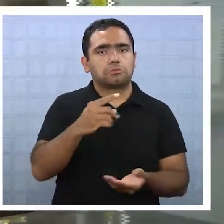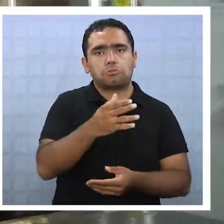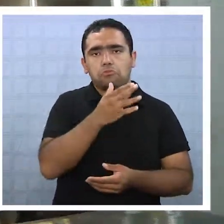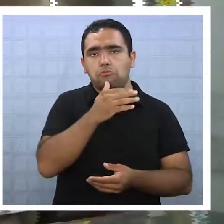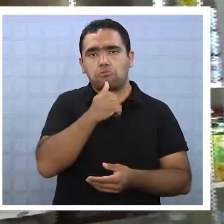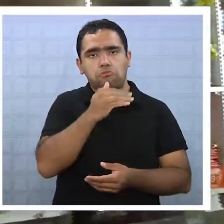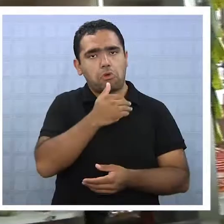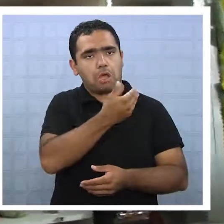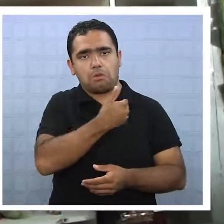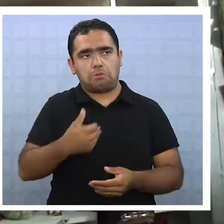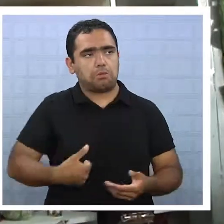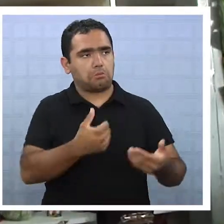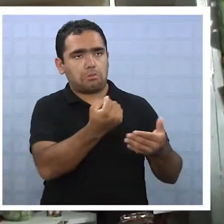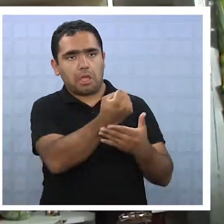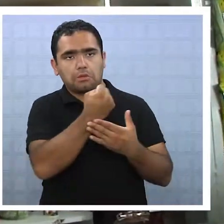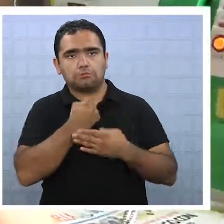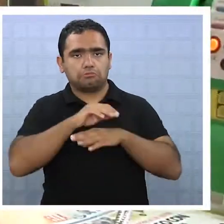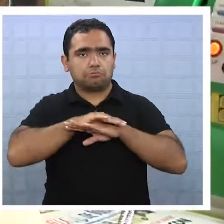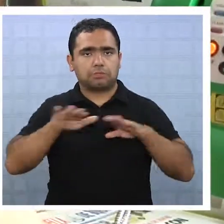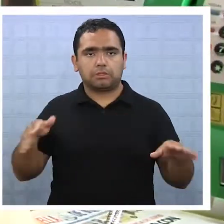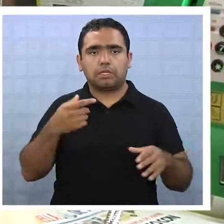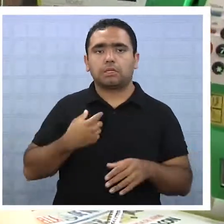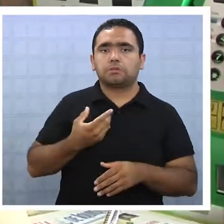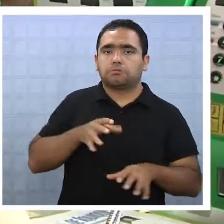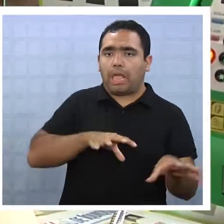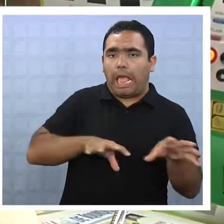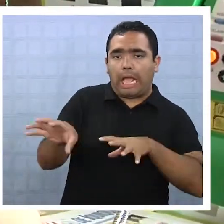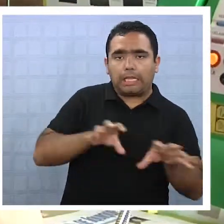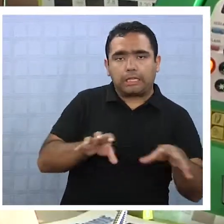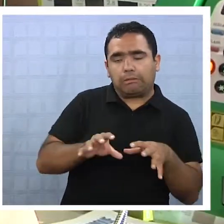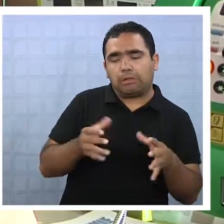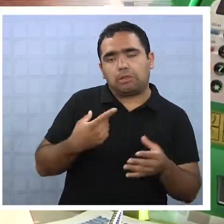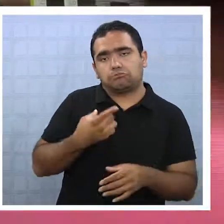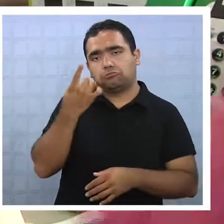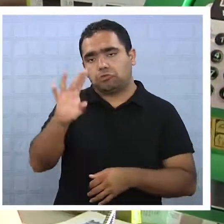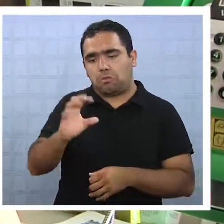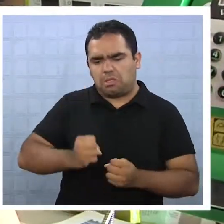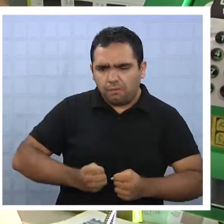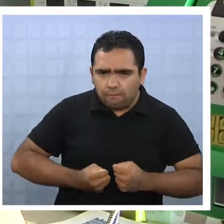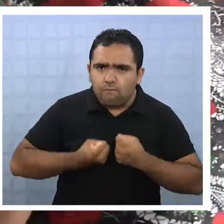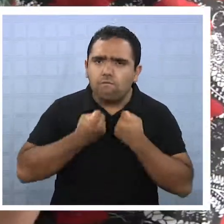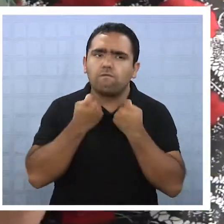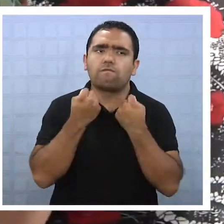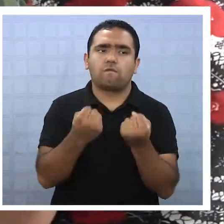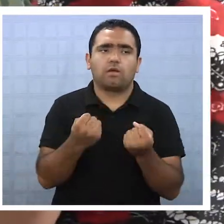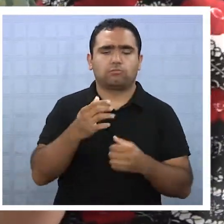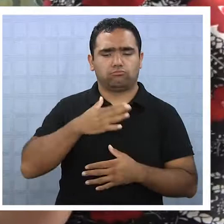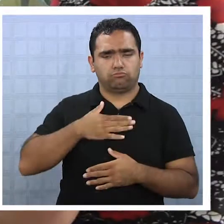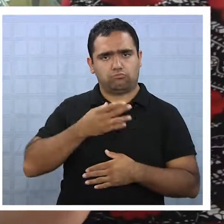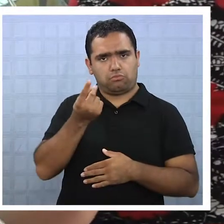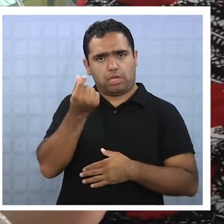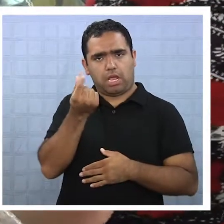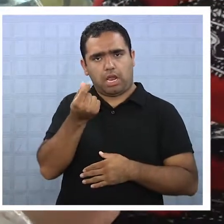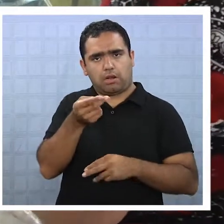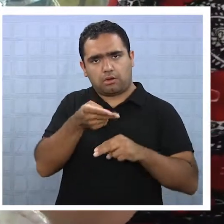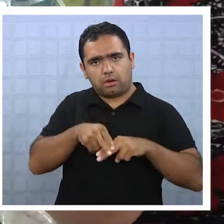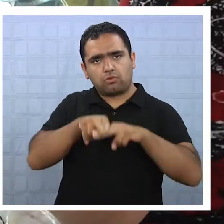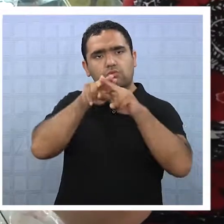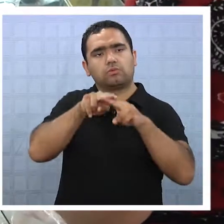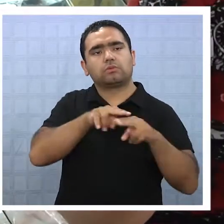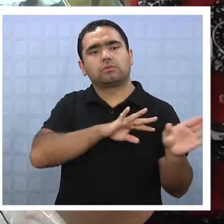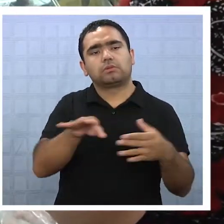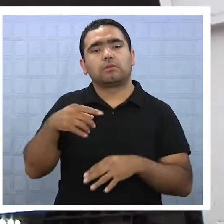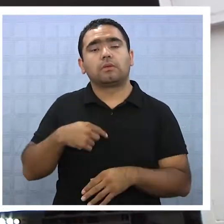parte de los organismos del Estado. La recuperación de sus actividades ha sido fruto de su esfuerzo y lo han hecho con sus recursos.